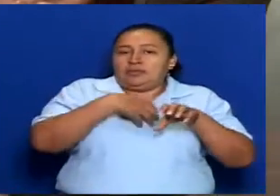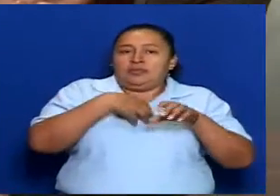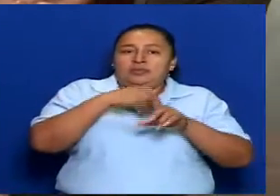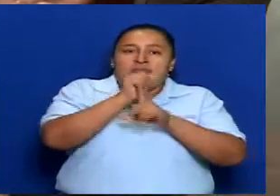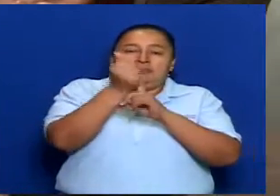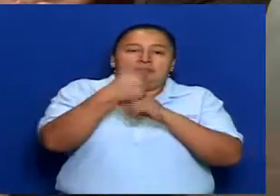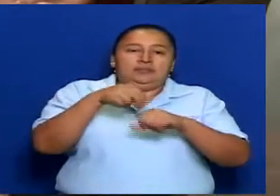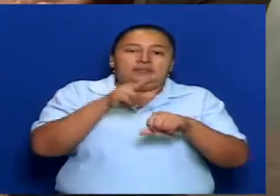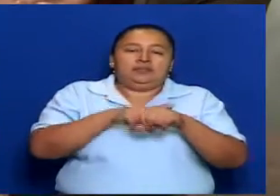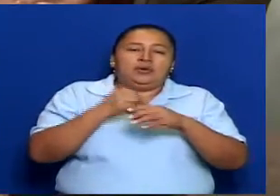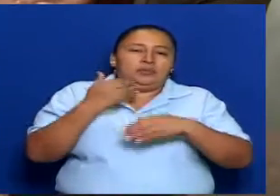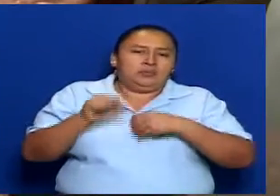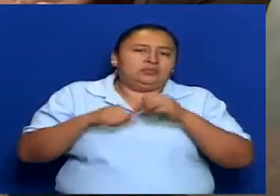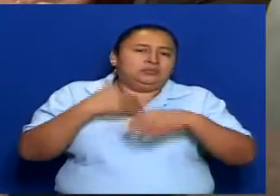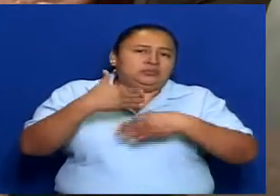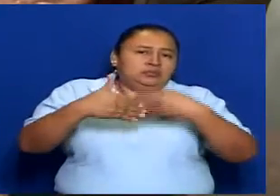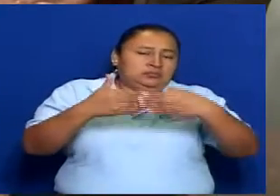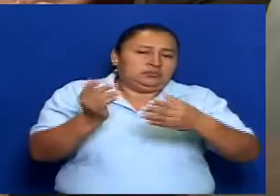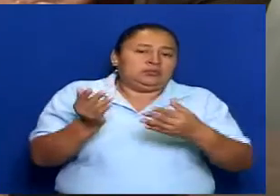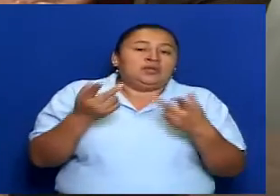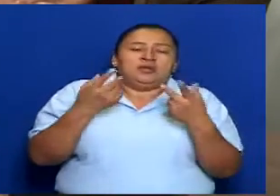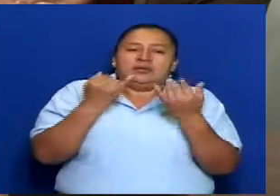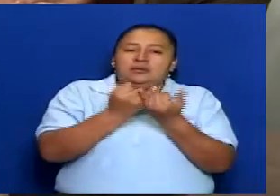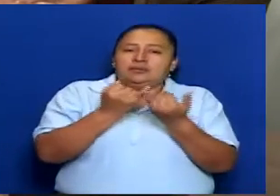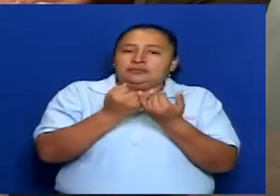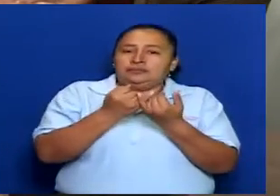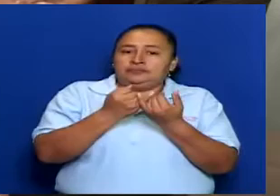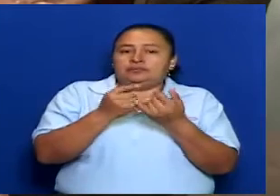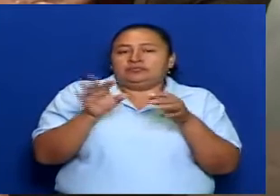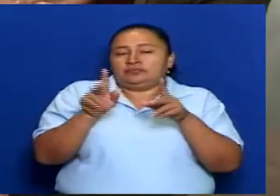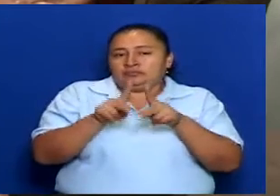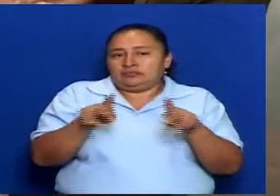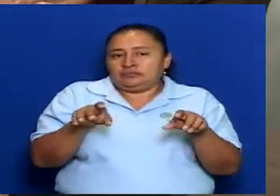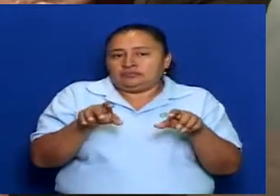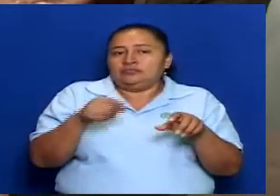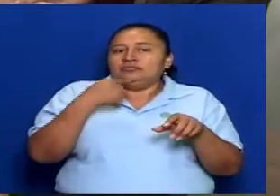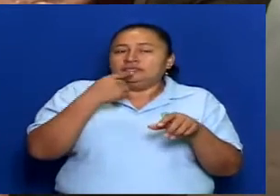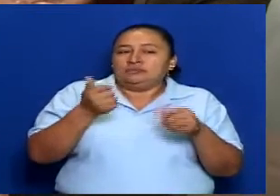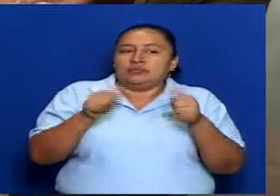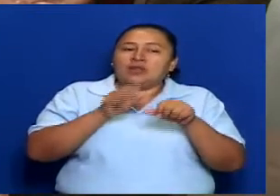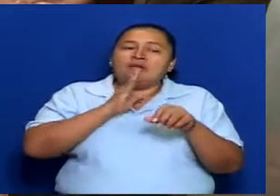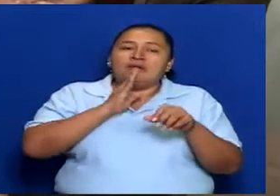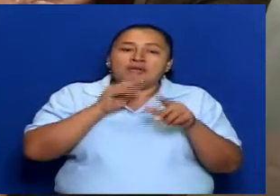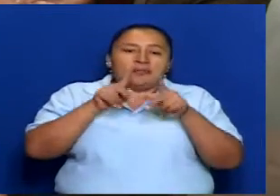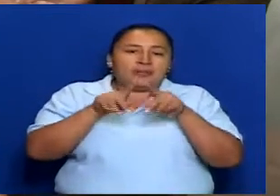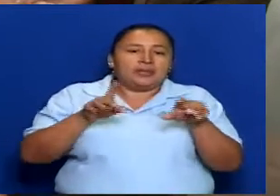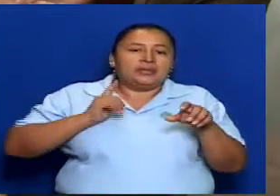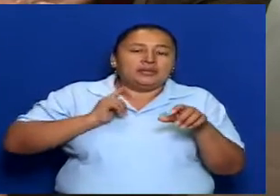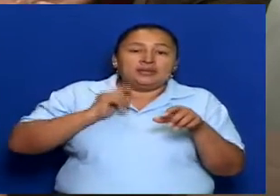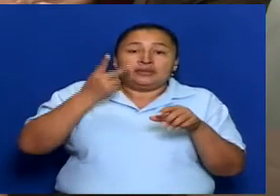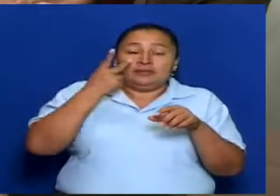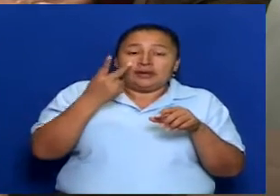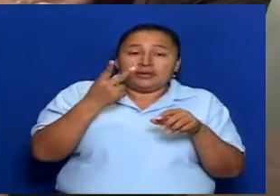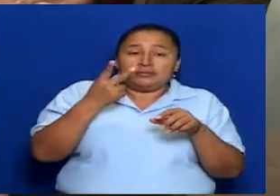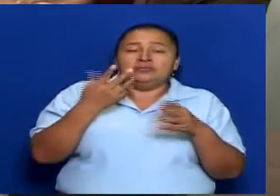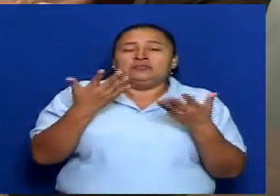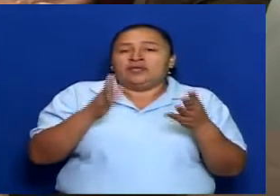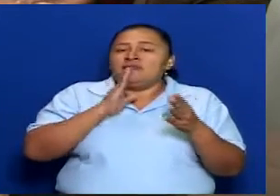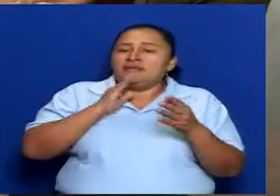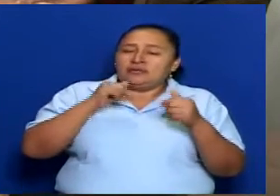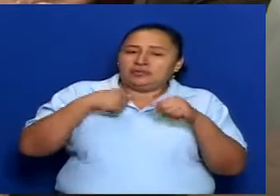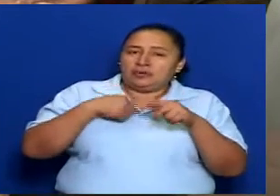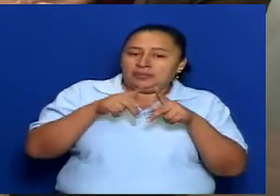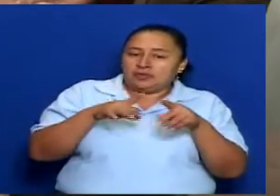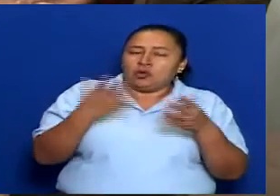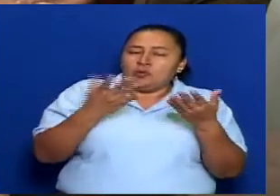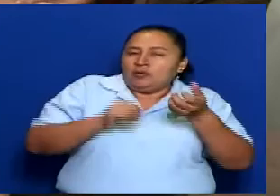podamos ir teniendo. Igualmente, el plan, y que yo ya estoy abarcando el plan, el plan tiene que ver también cómo ir